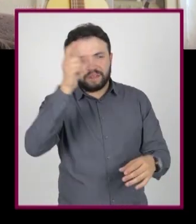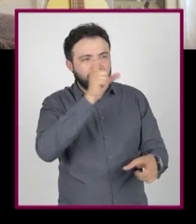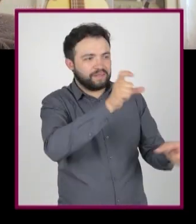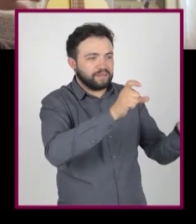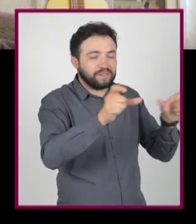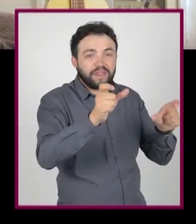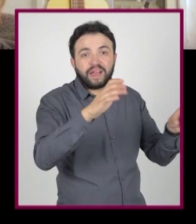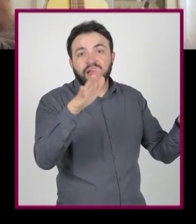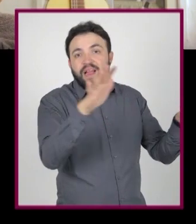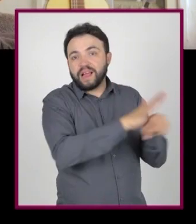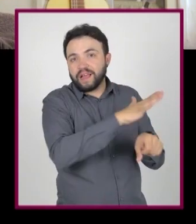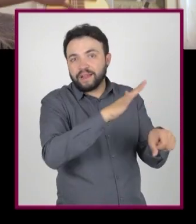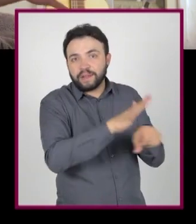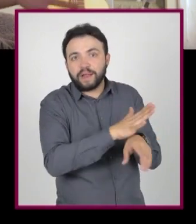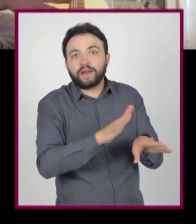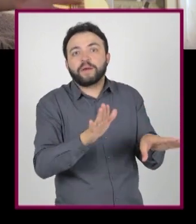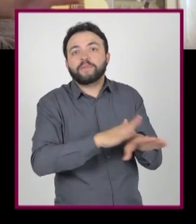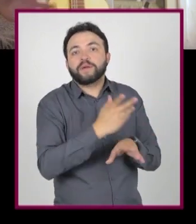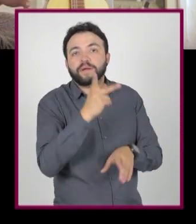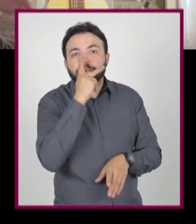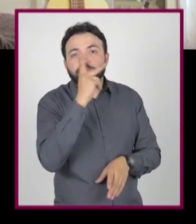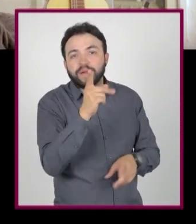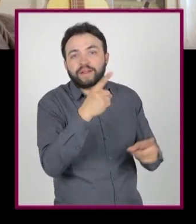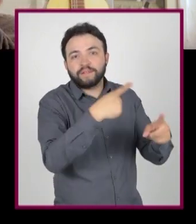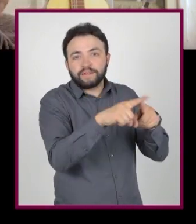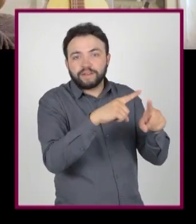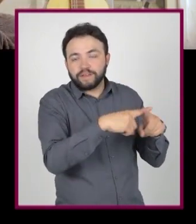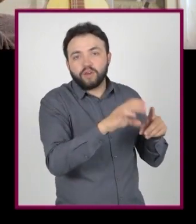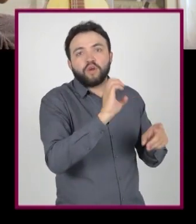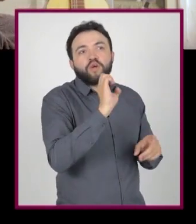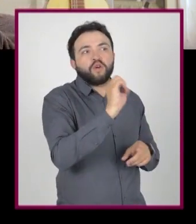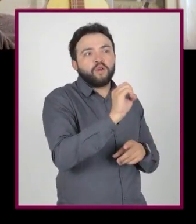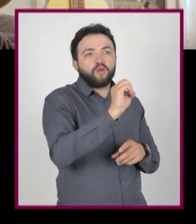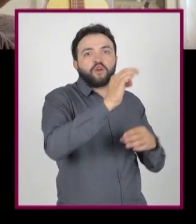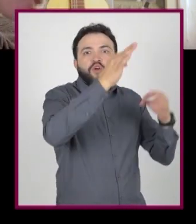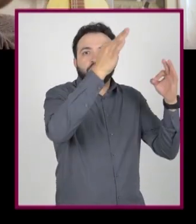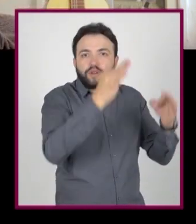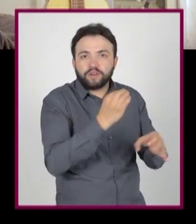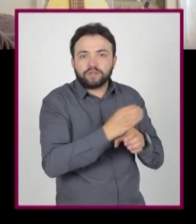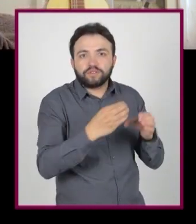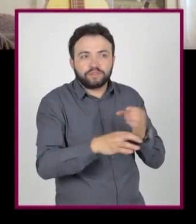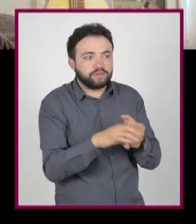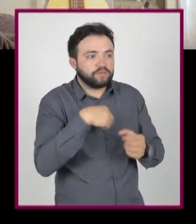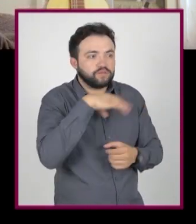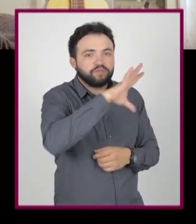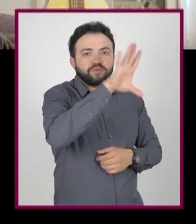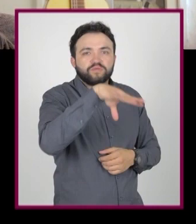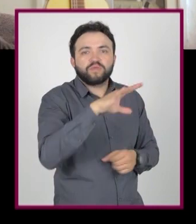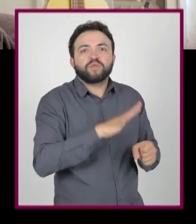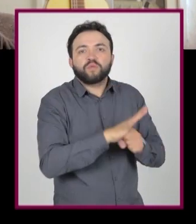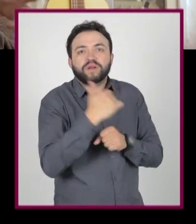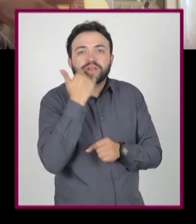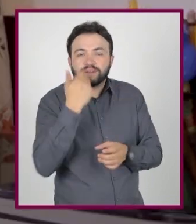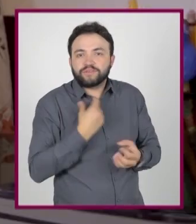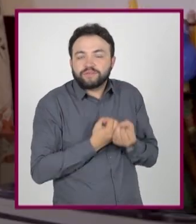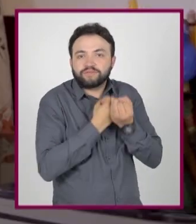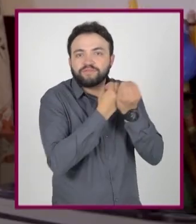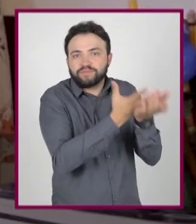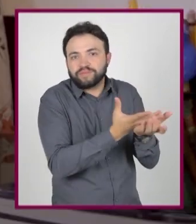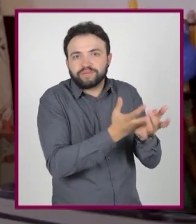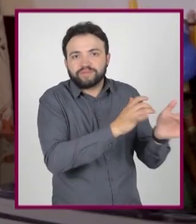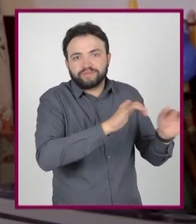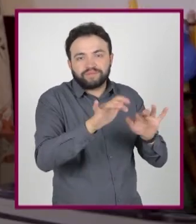idea y la sintaxis pueden cambiar con la sugerencia de palabras distintas al significado original de lo que estabas buscando expresar.